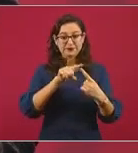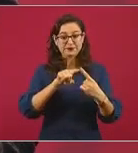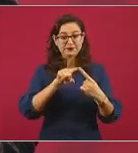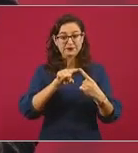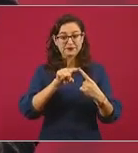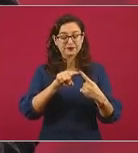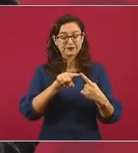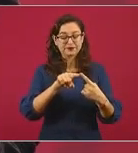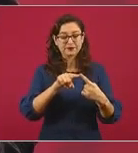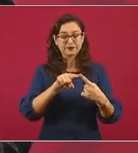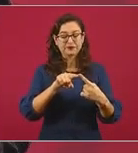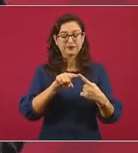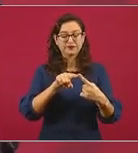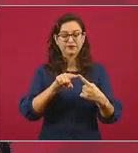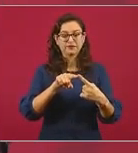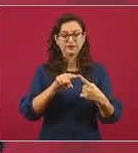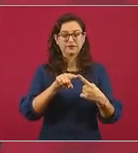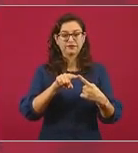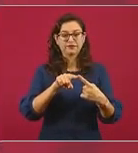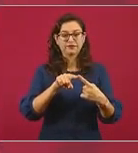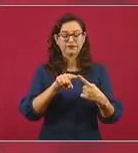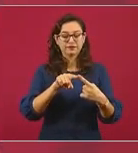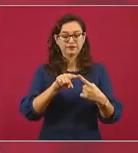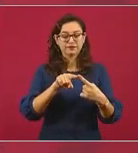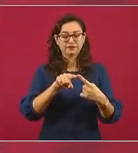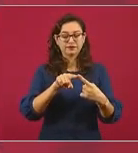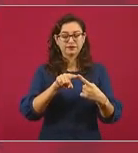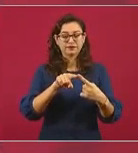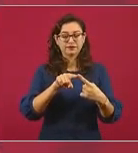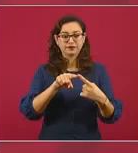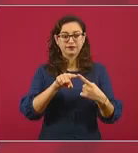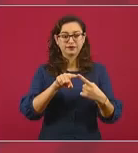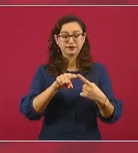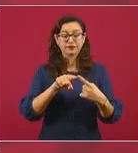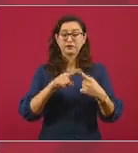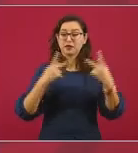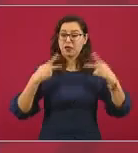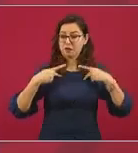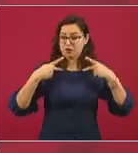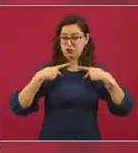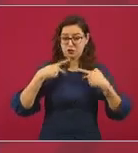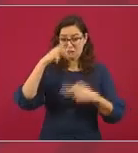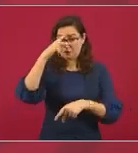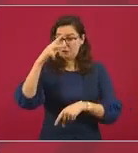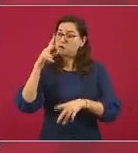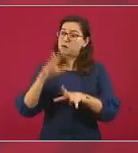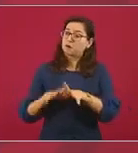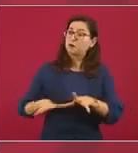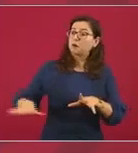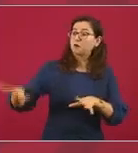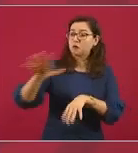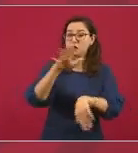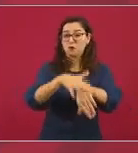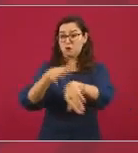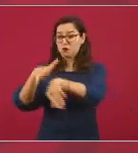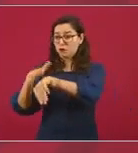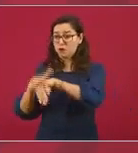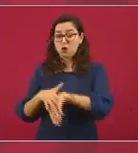mexicanos, mujeres y hombres, en especial a los